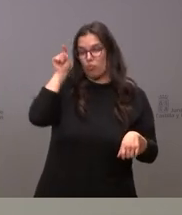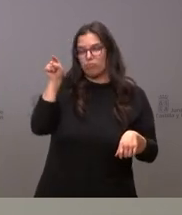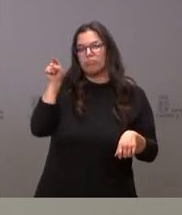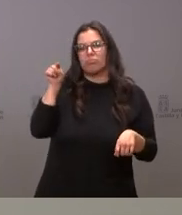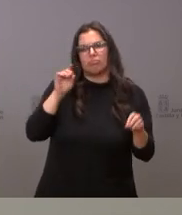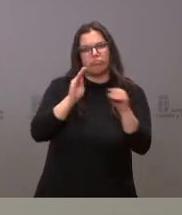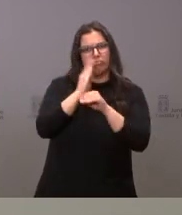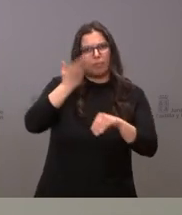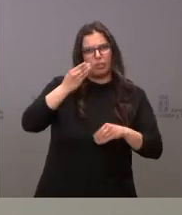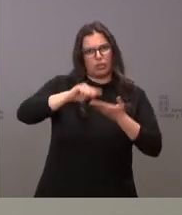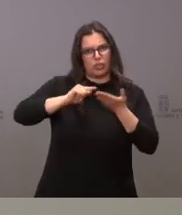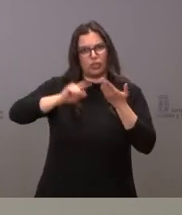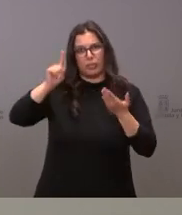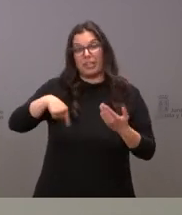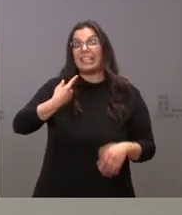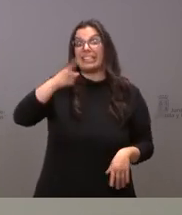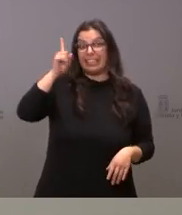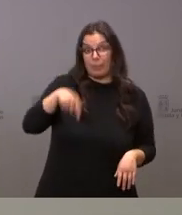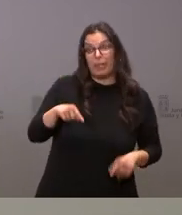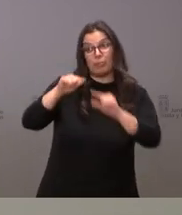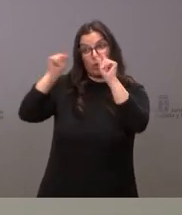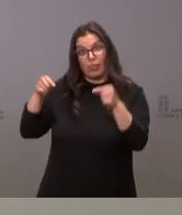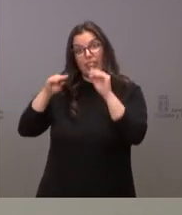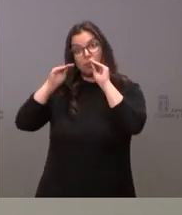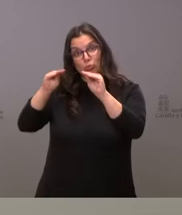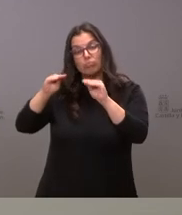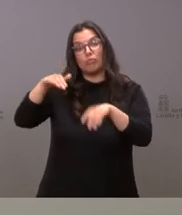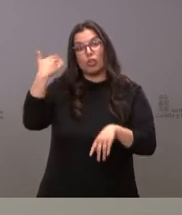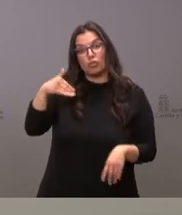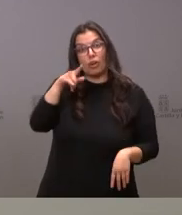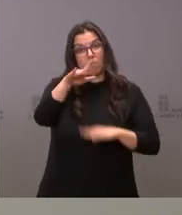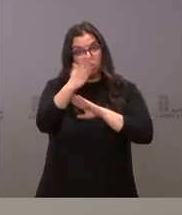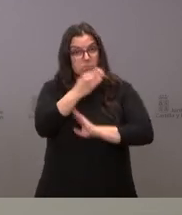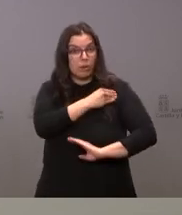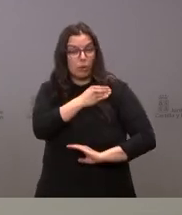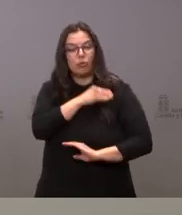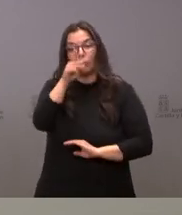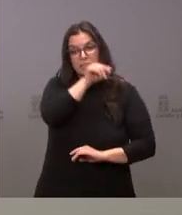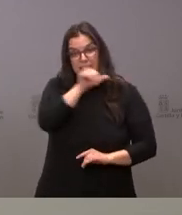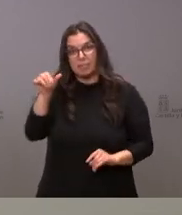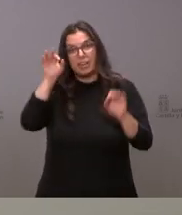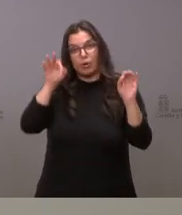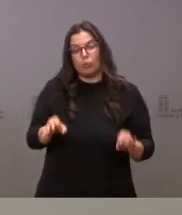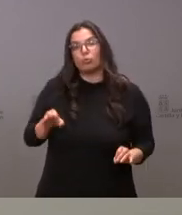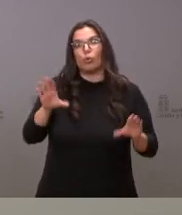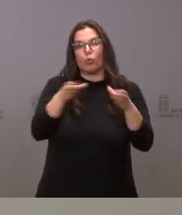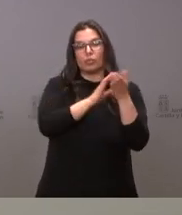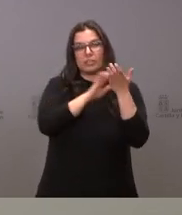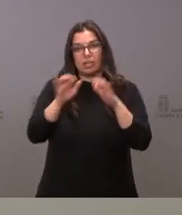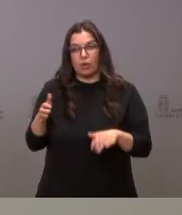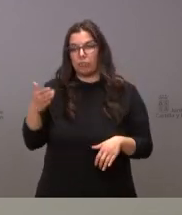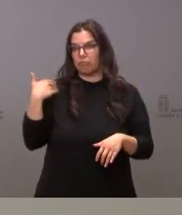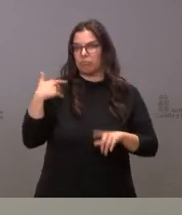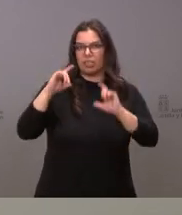y creación de empleo y lo estamos teniendo en su provincia en Soria plantea usted el caso de Soria ha sido esta semana precisamente donde la Junta de Castilla y León en una